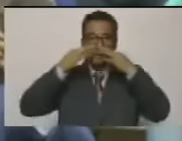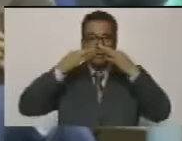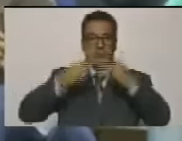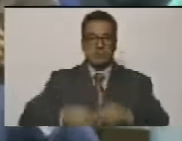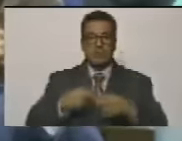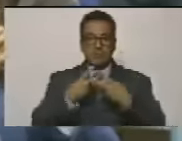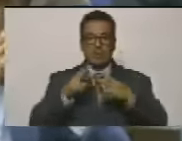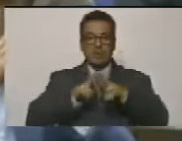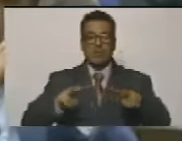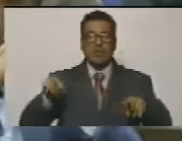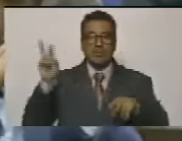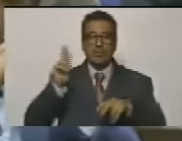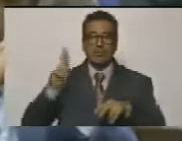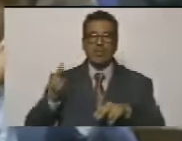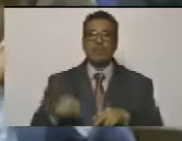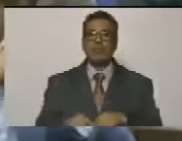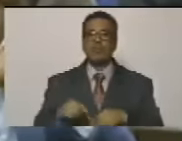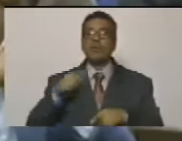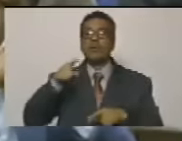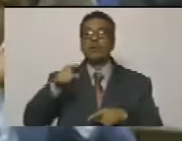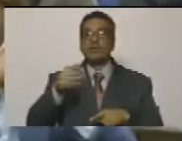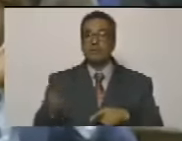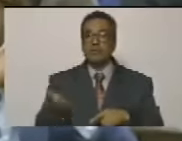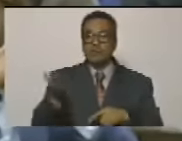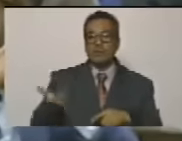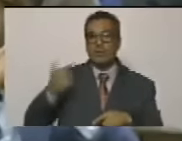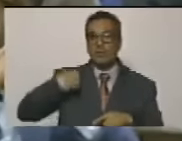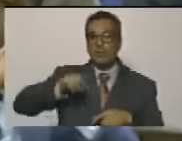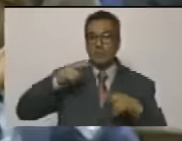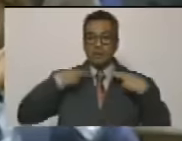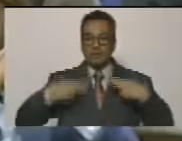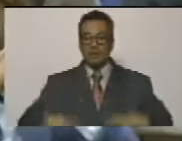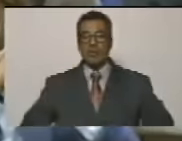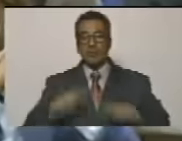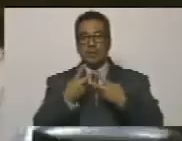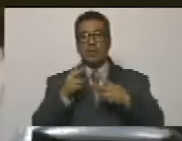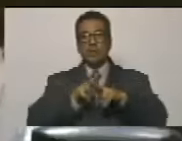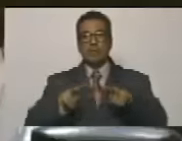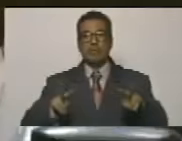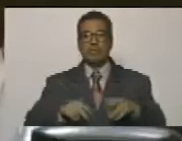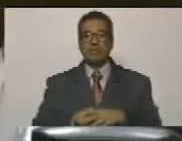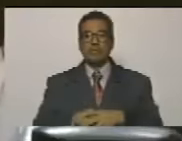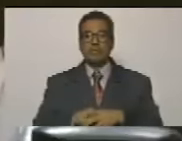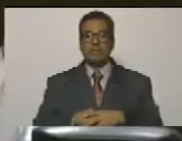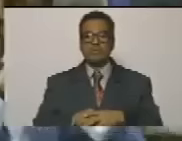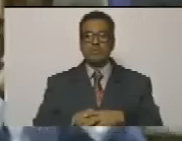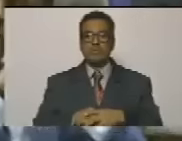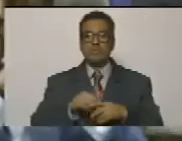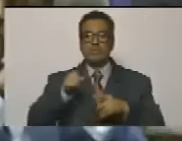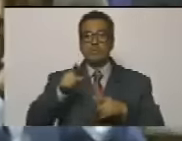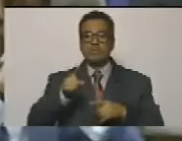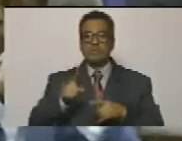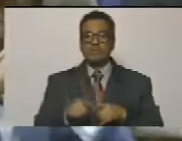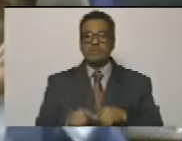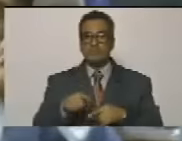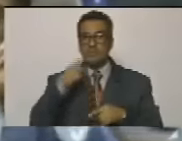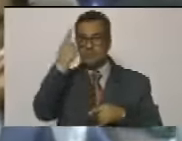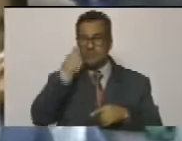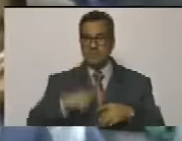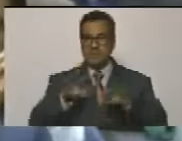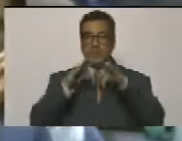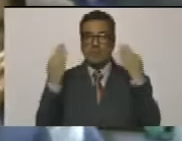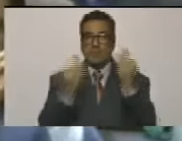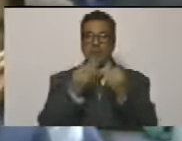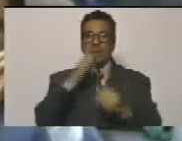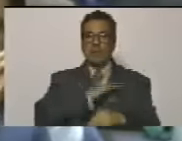la paz de la república que es lo más importante que tiene un ser humano la paz desde el perspectiva individual familiar